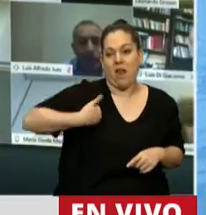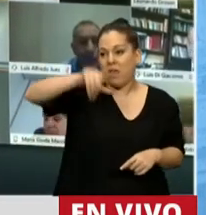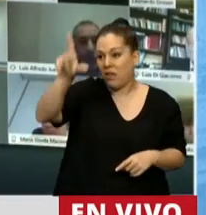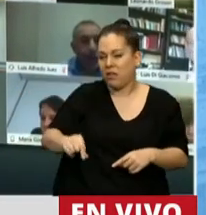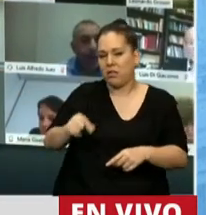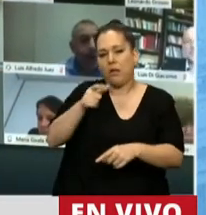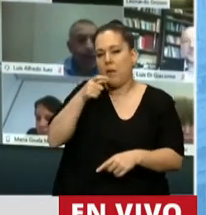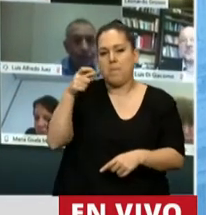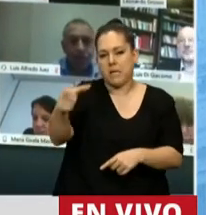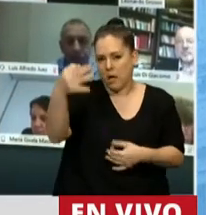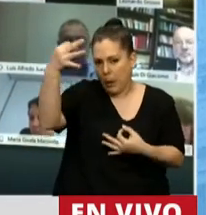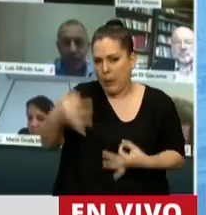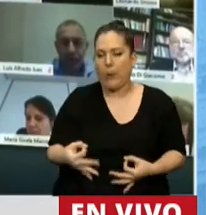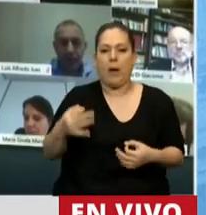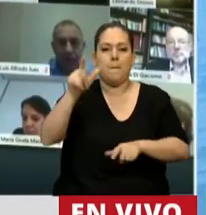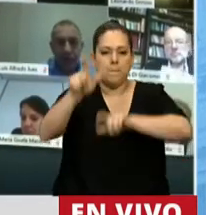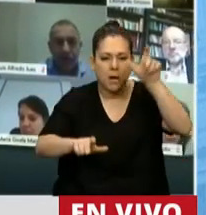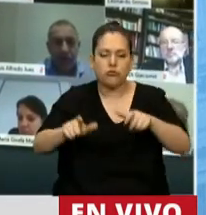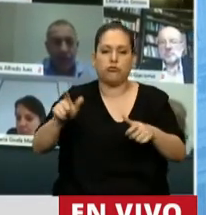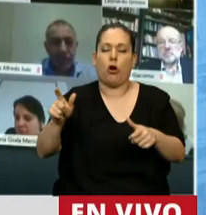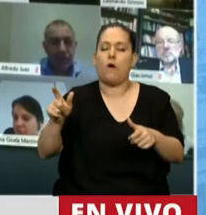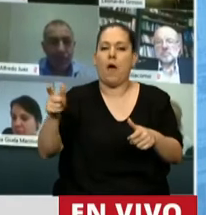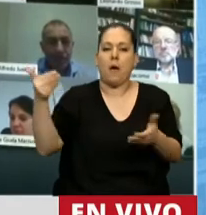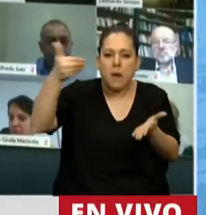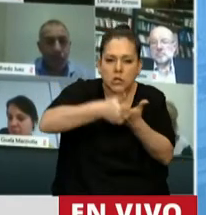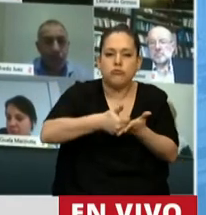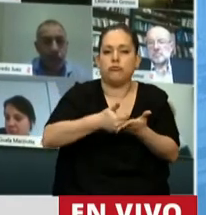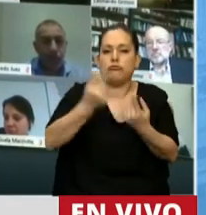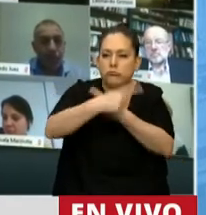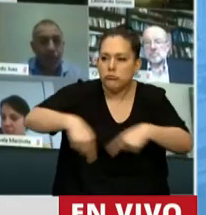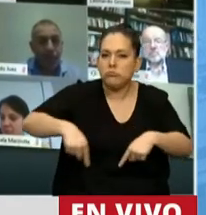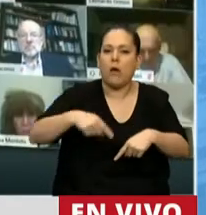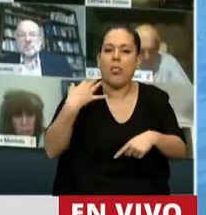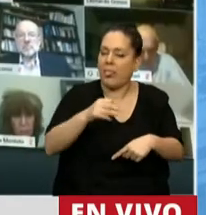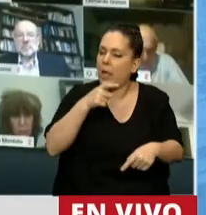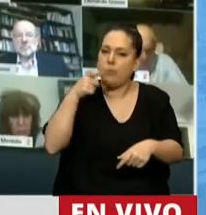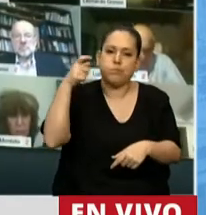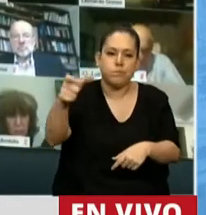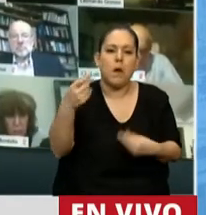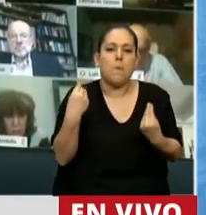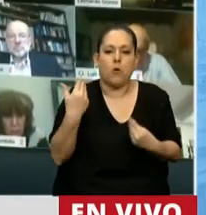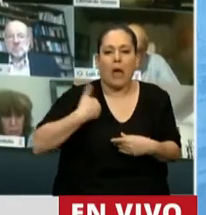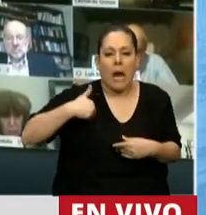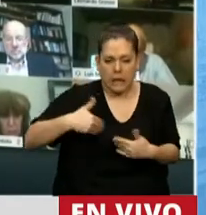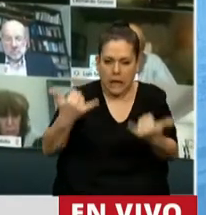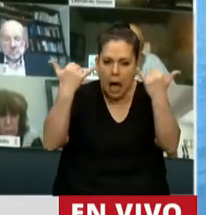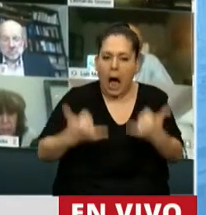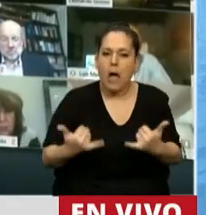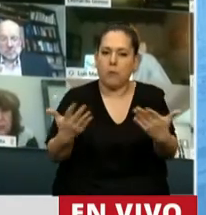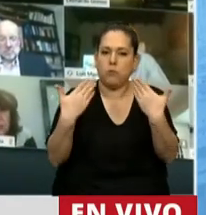los acreedores y a aquellos que confían en que nuestro país tiene todas las capacidades para poder recuperarse.